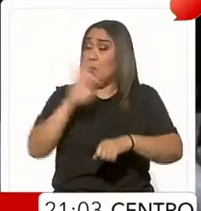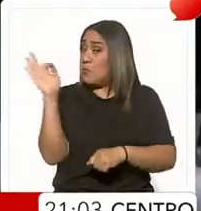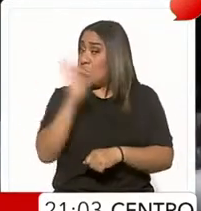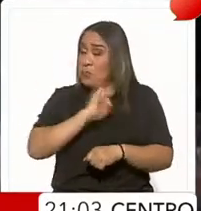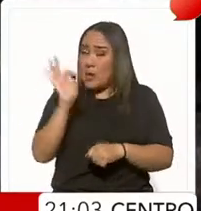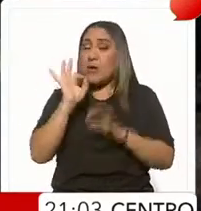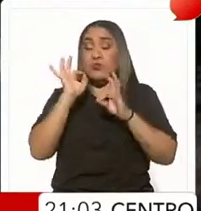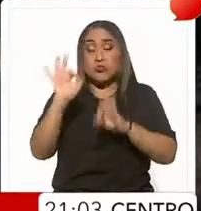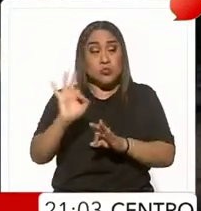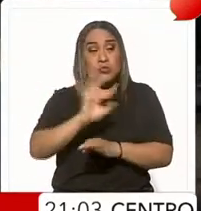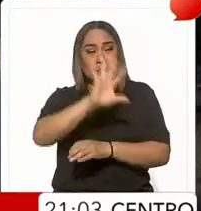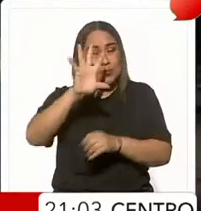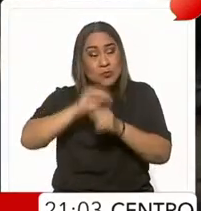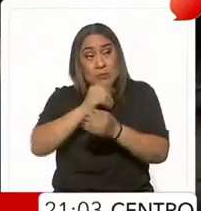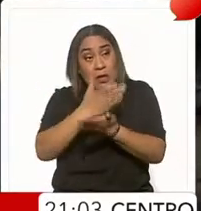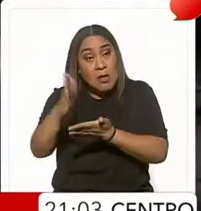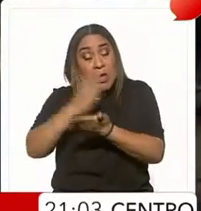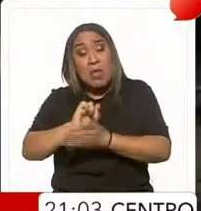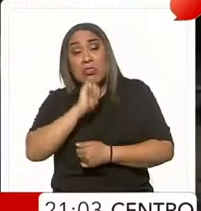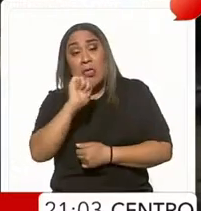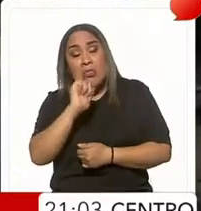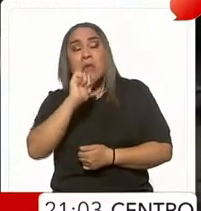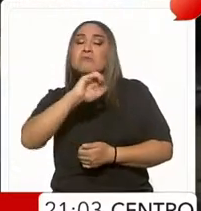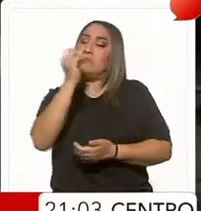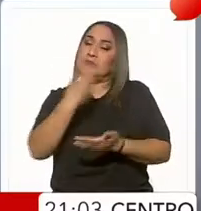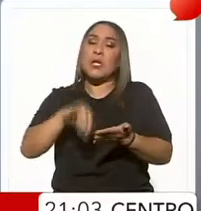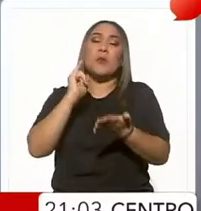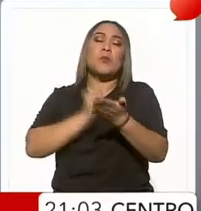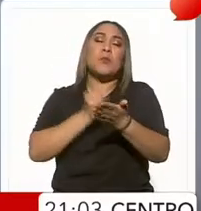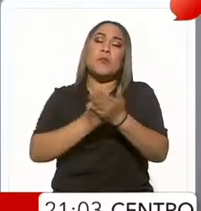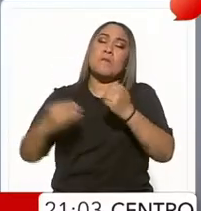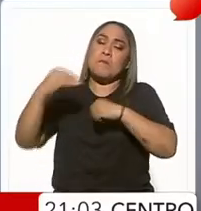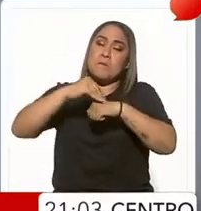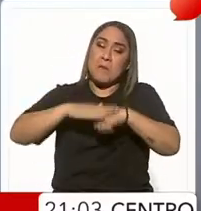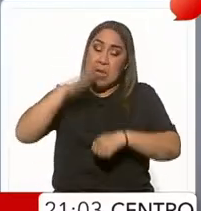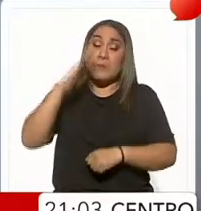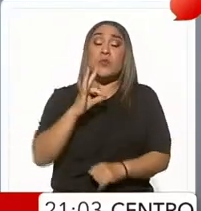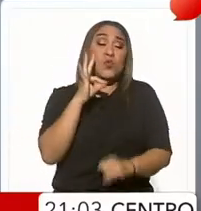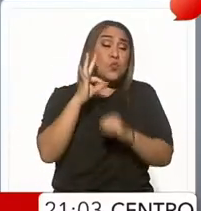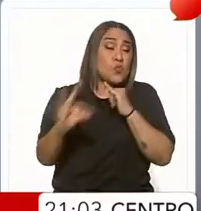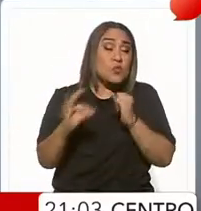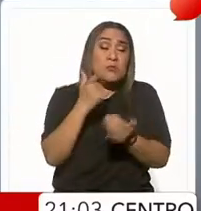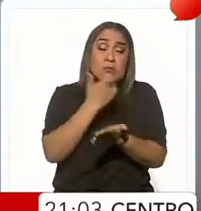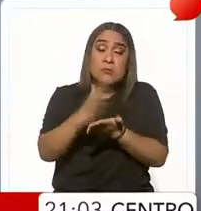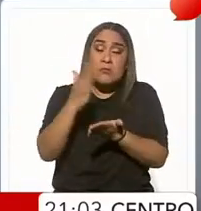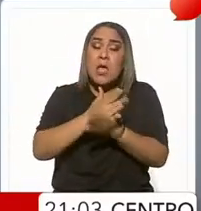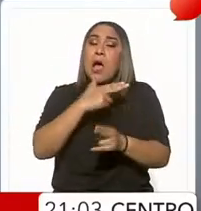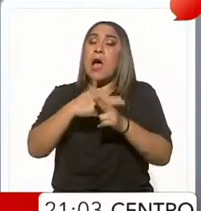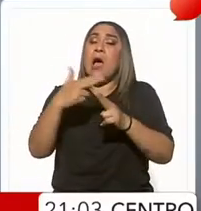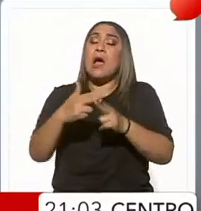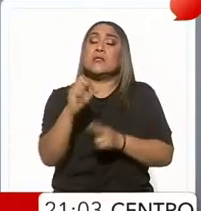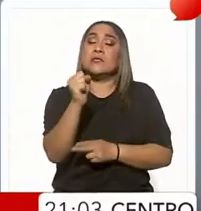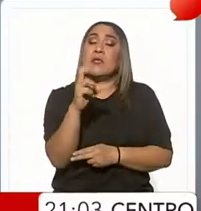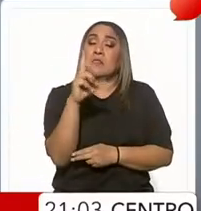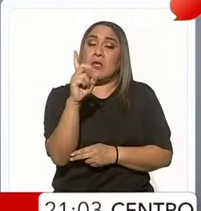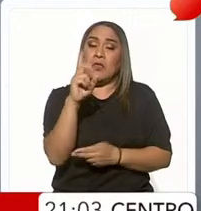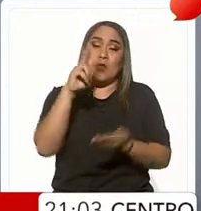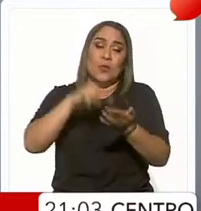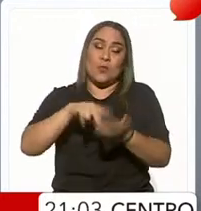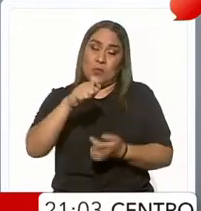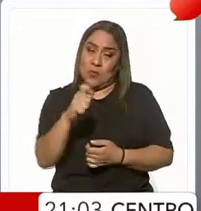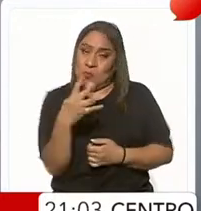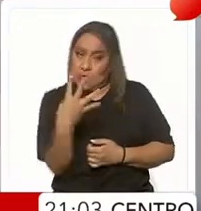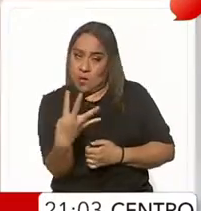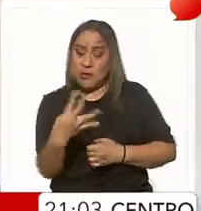cubrir en tiempo y forma las parcialidades, se cobrarán recargos, por lo que el último abono debe cubrirse a más tardar el 30 de septiembre de 2024.